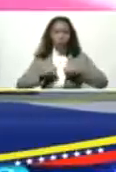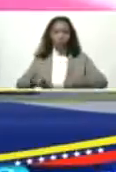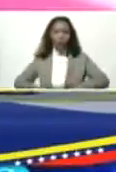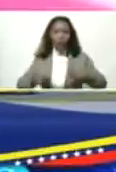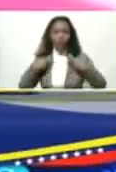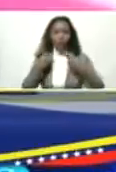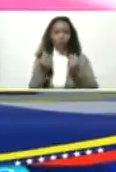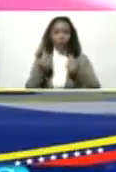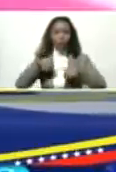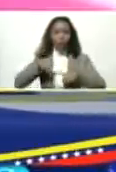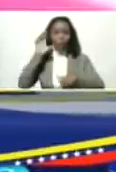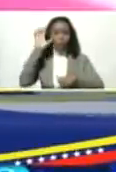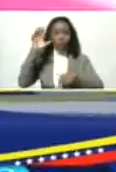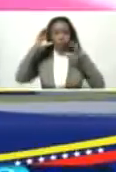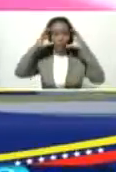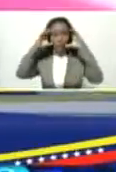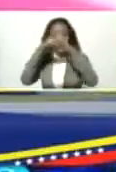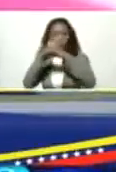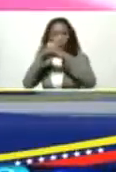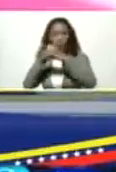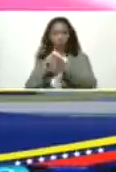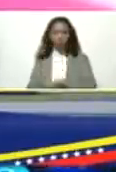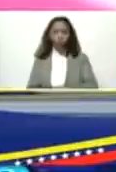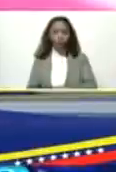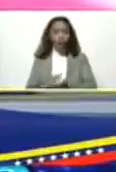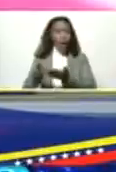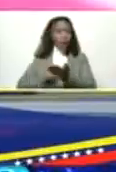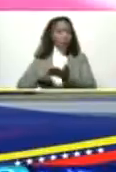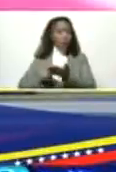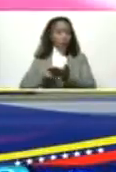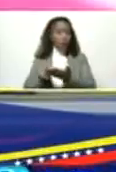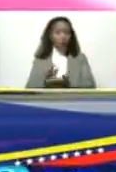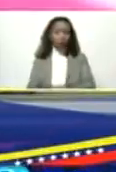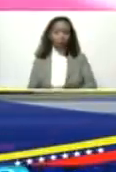económica del país, concentrados en recuperar,